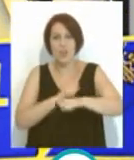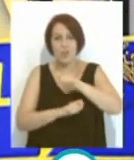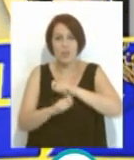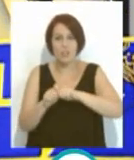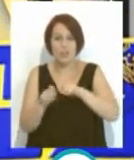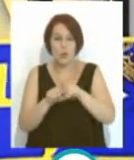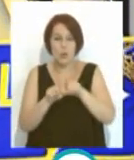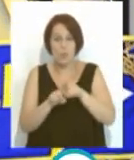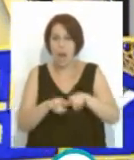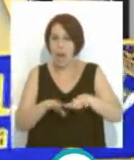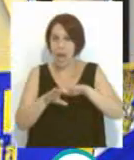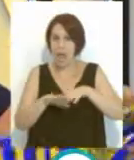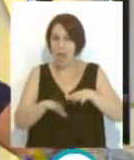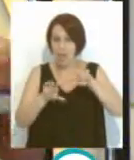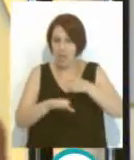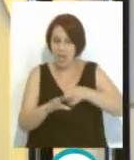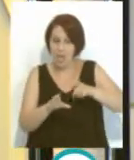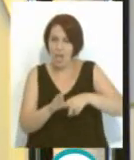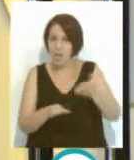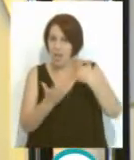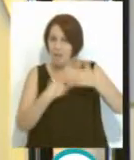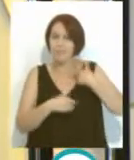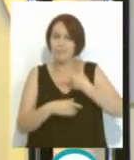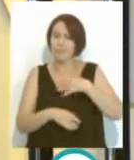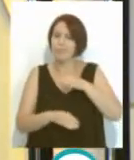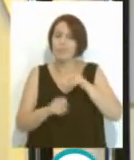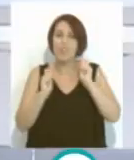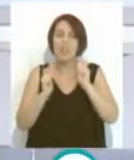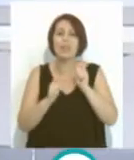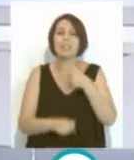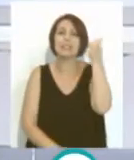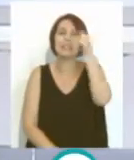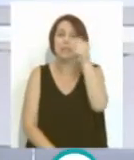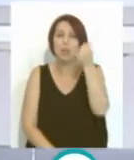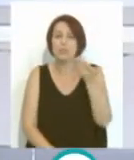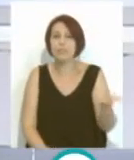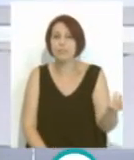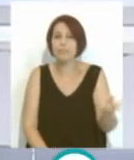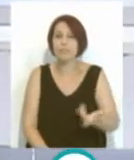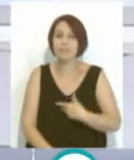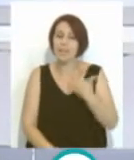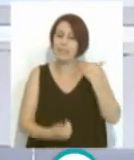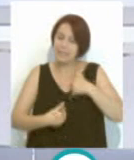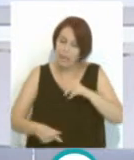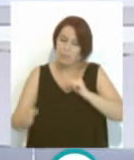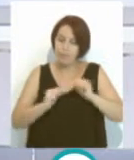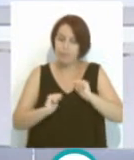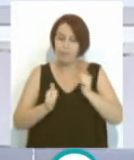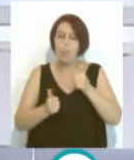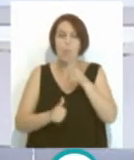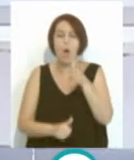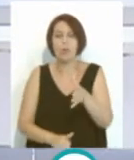como cadista que fue. la verdad que, felicitaciones. Bueno, chicos, entramos ya en debate porque